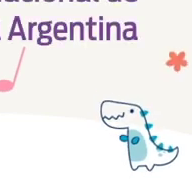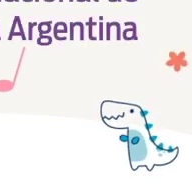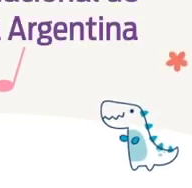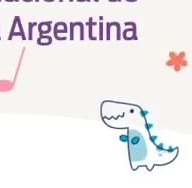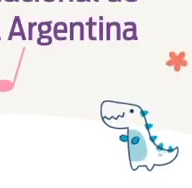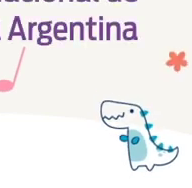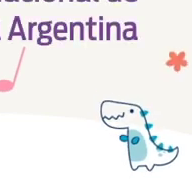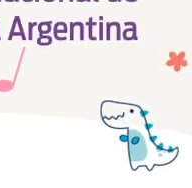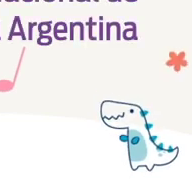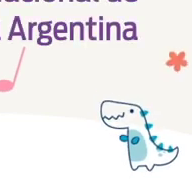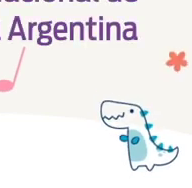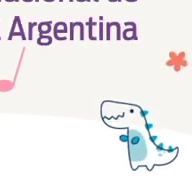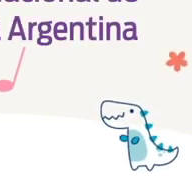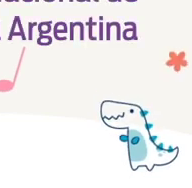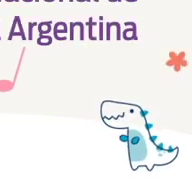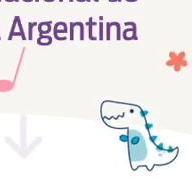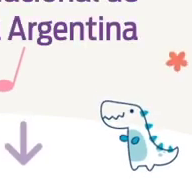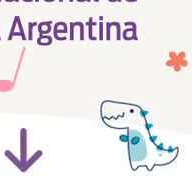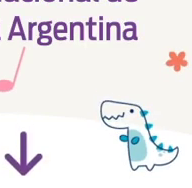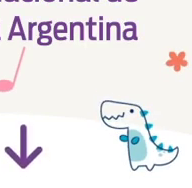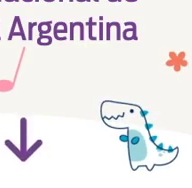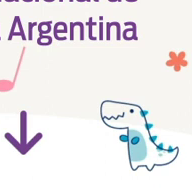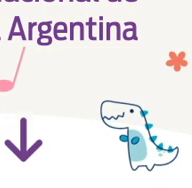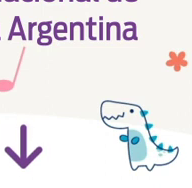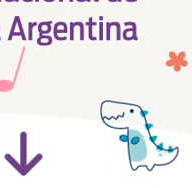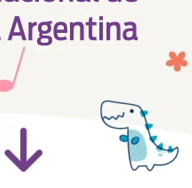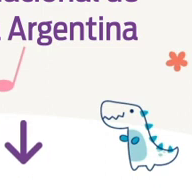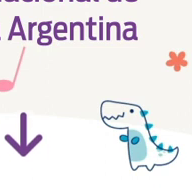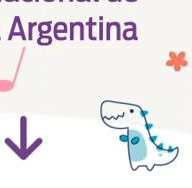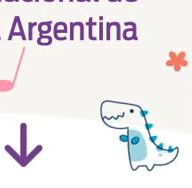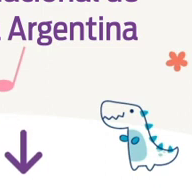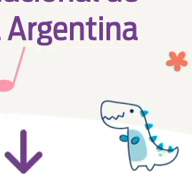Para ver este video encuentra el link aquí abajo en la descripción.